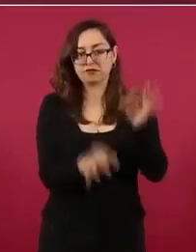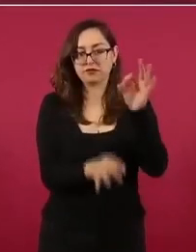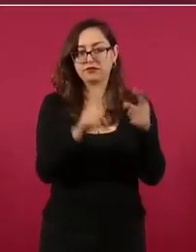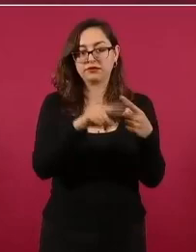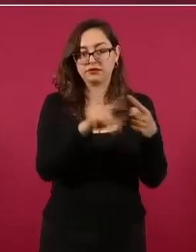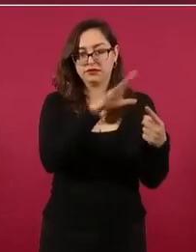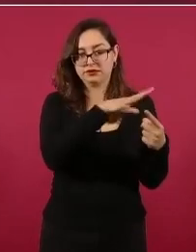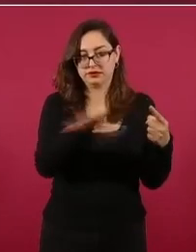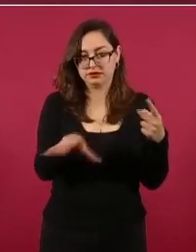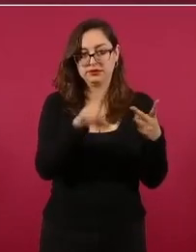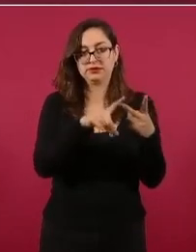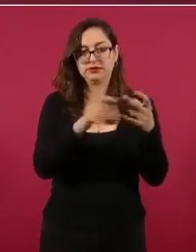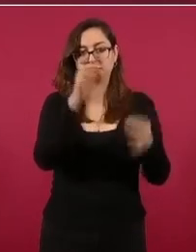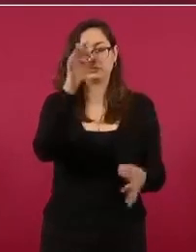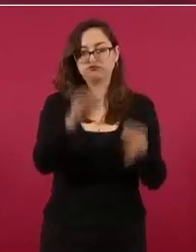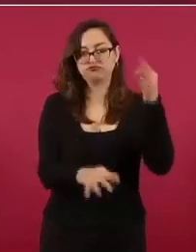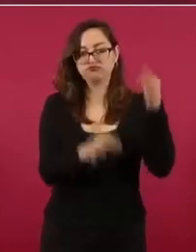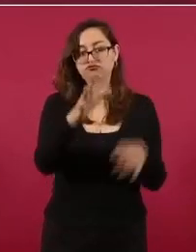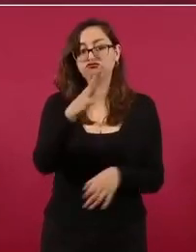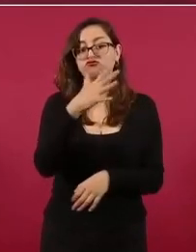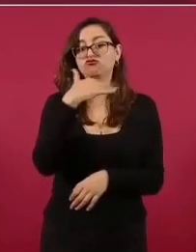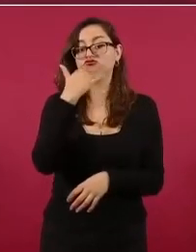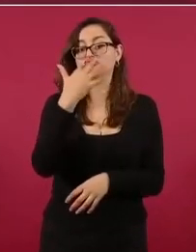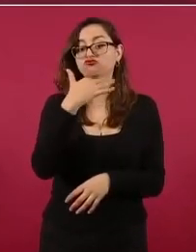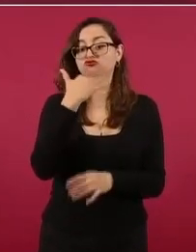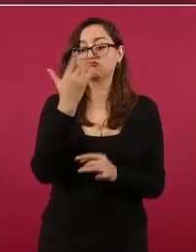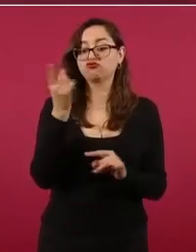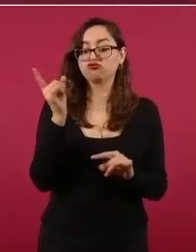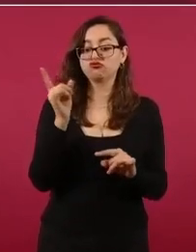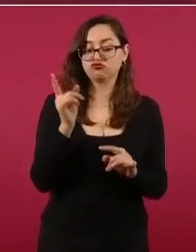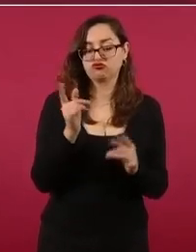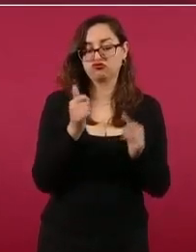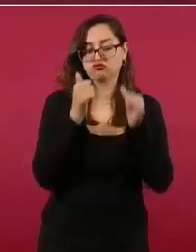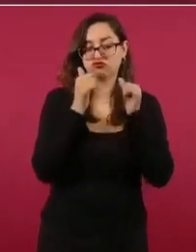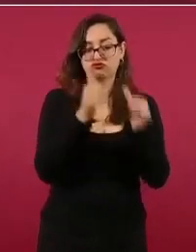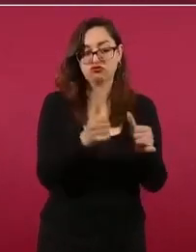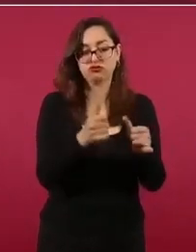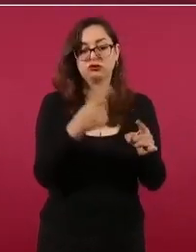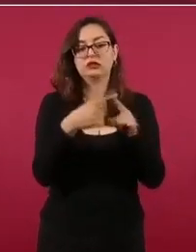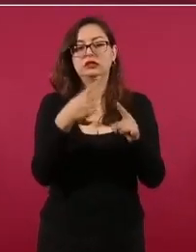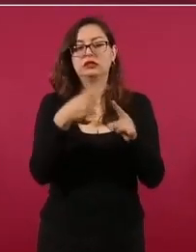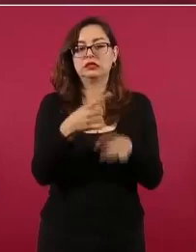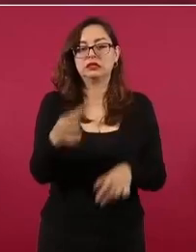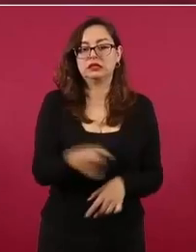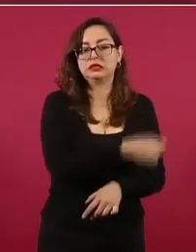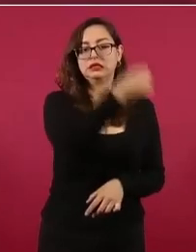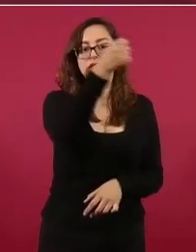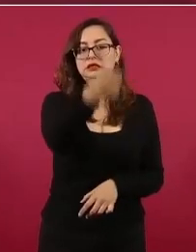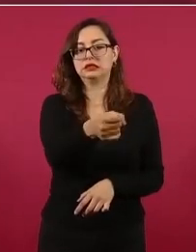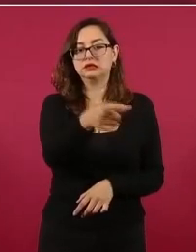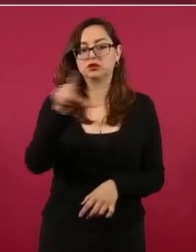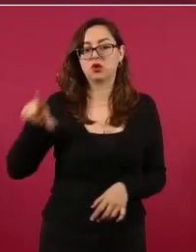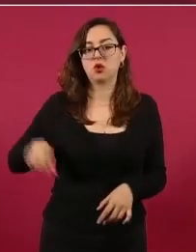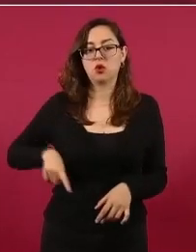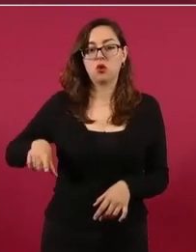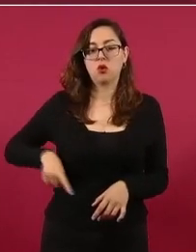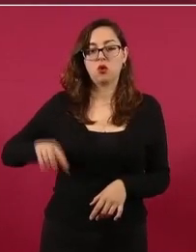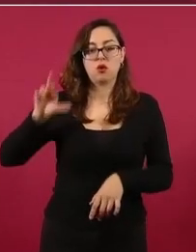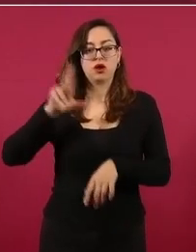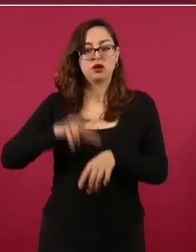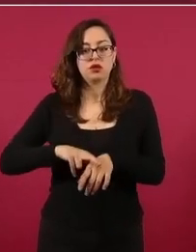los nombraron los gobernadores y